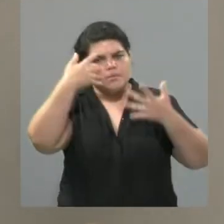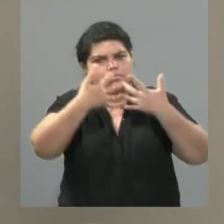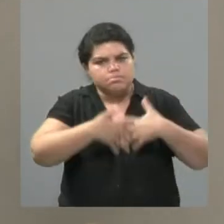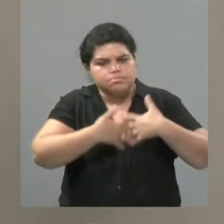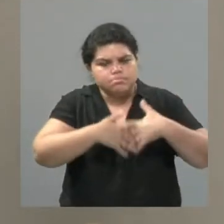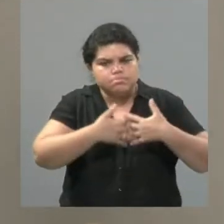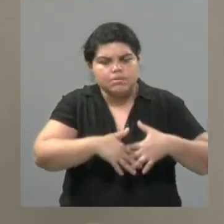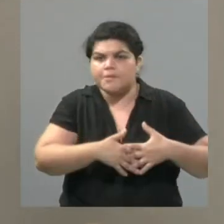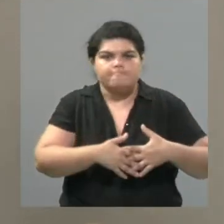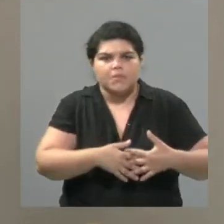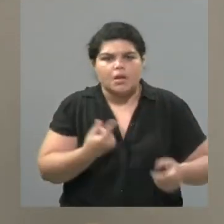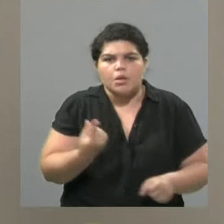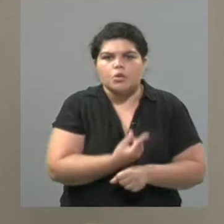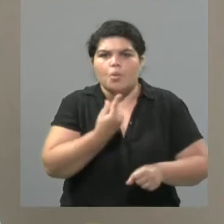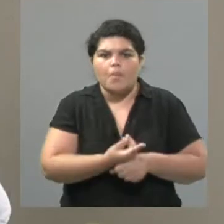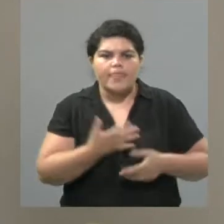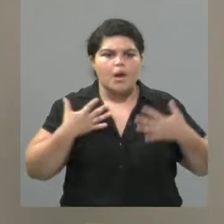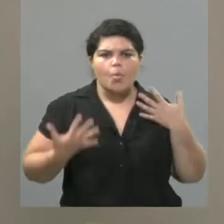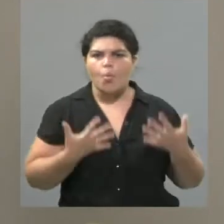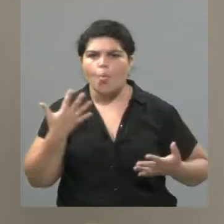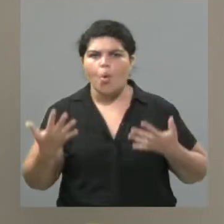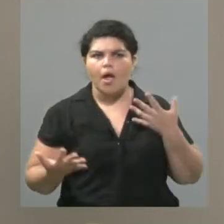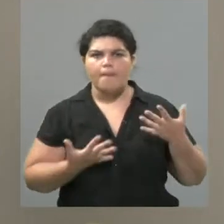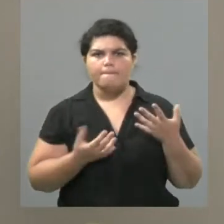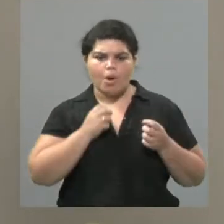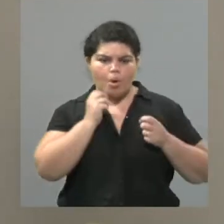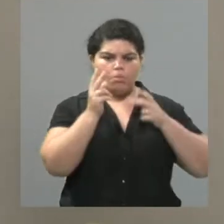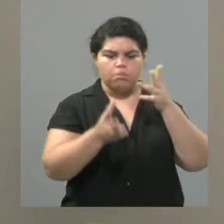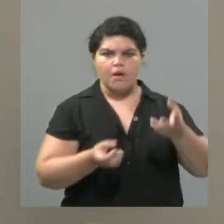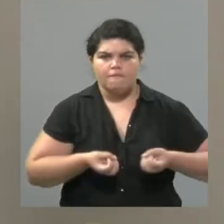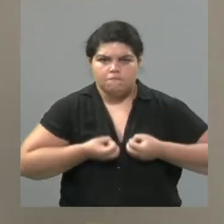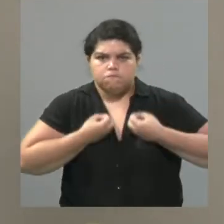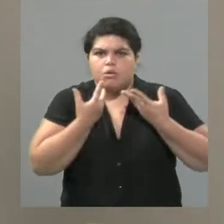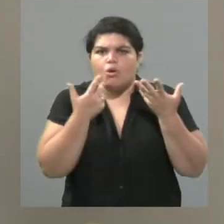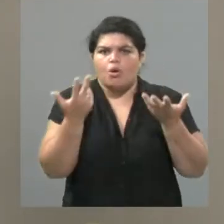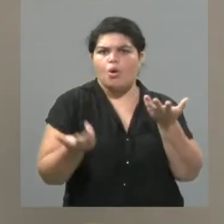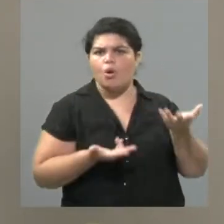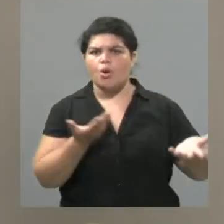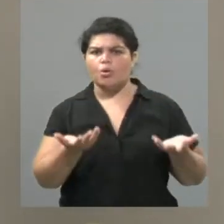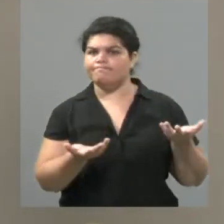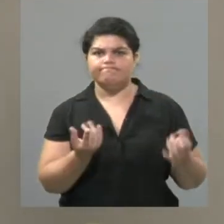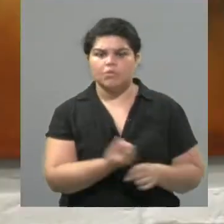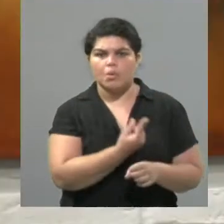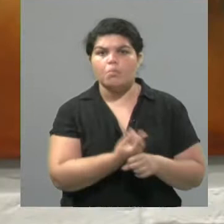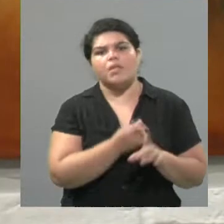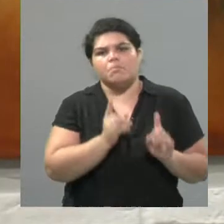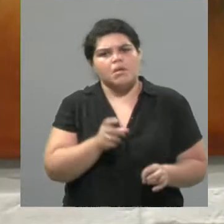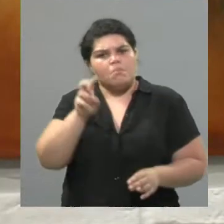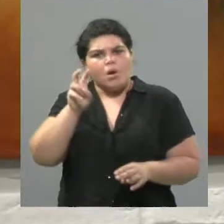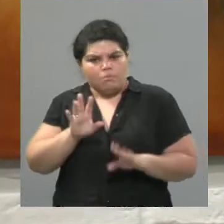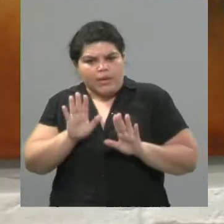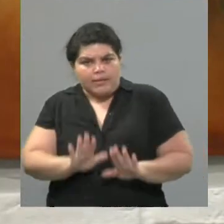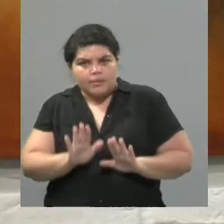expresarnos con nuestro cuerpo, con nuestros movimientos, para estudiar, para investigar, para trabajar,